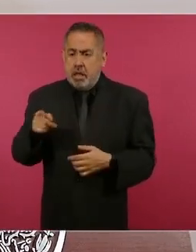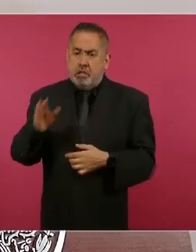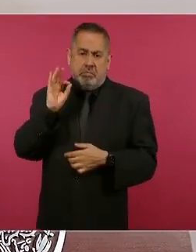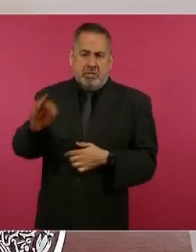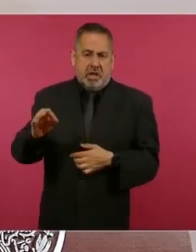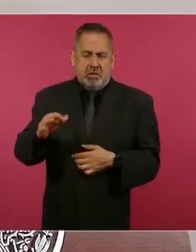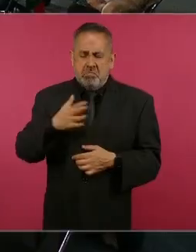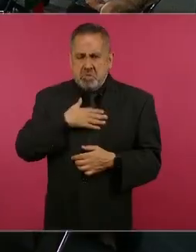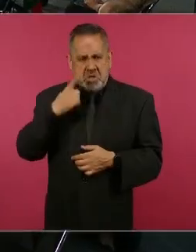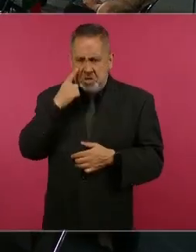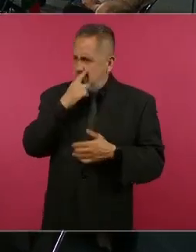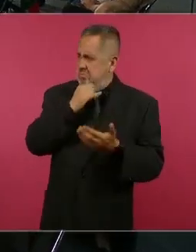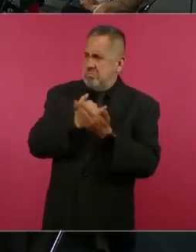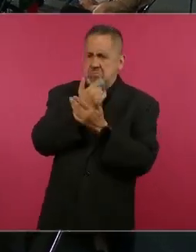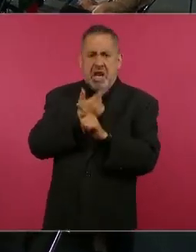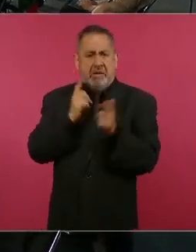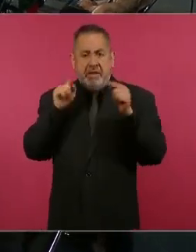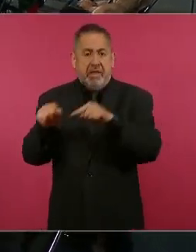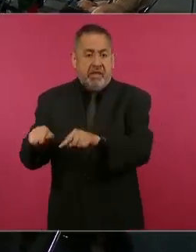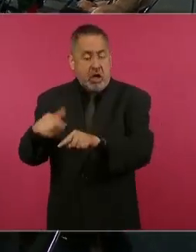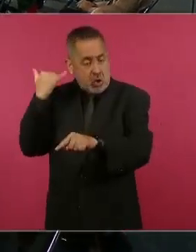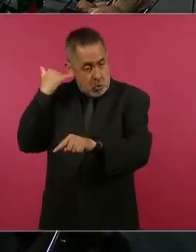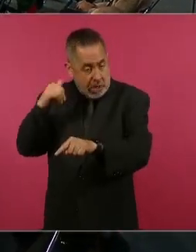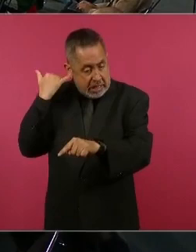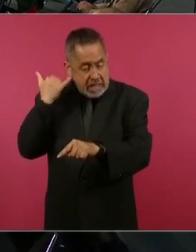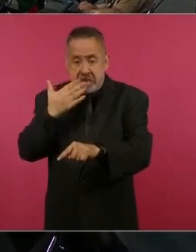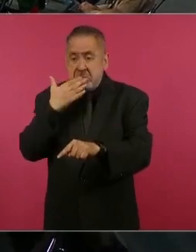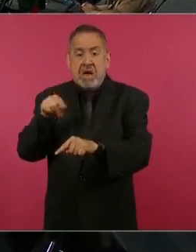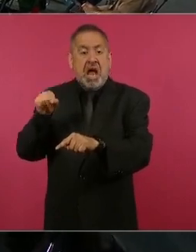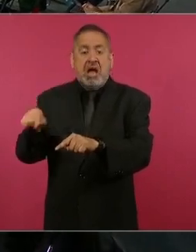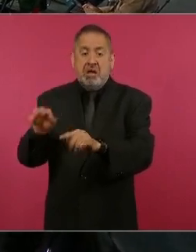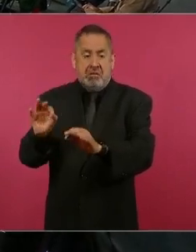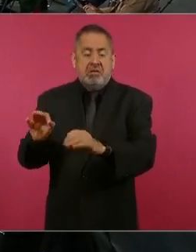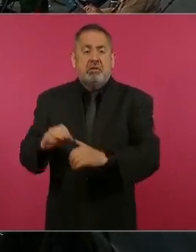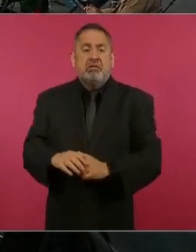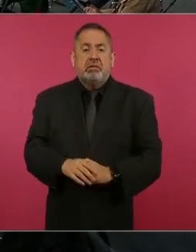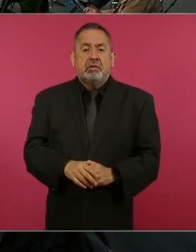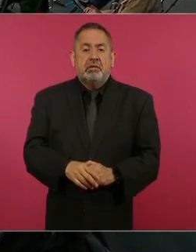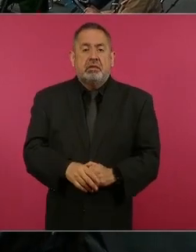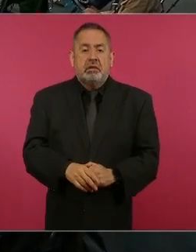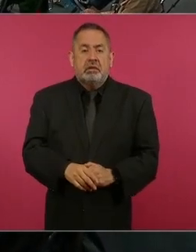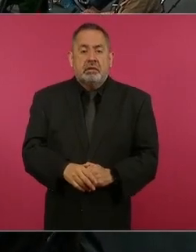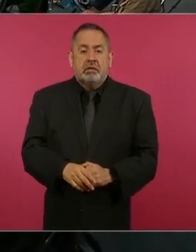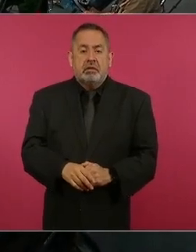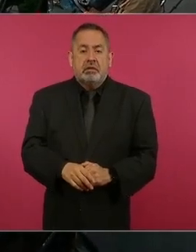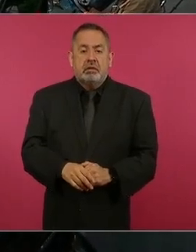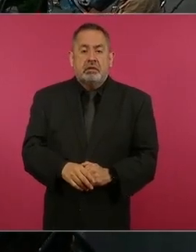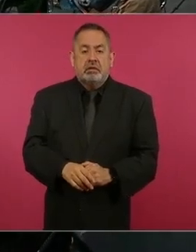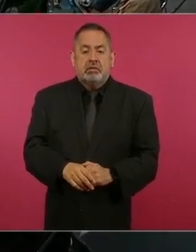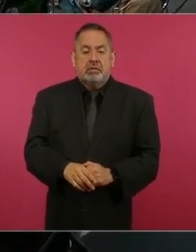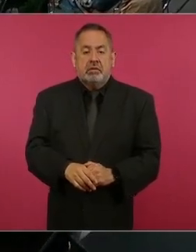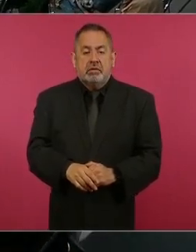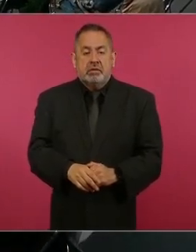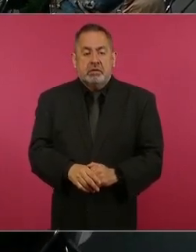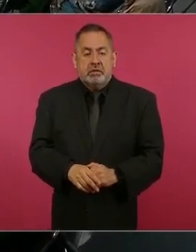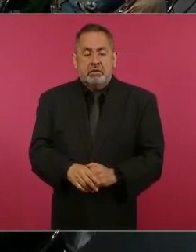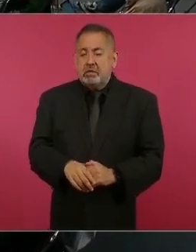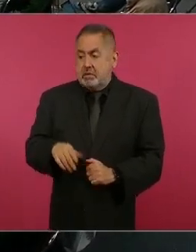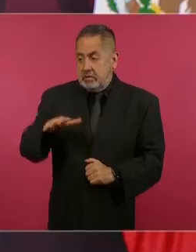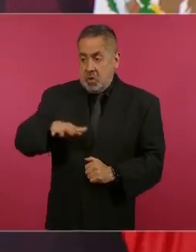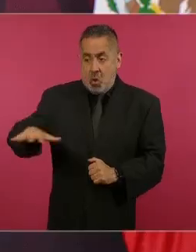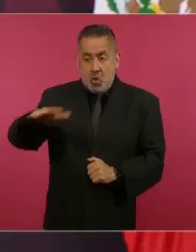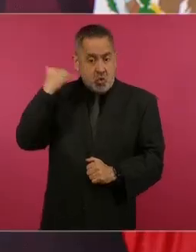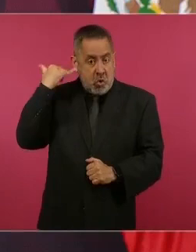democráticas, de los estados